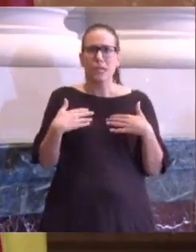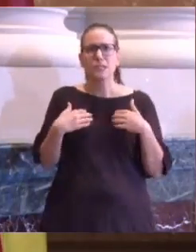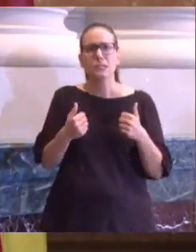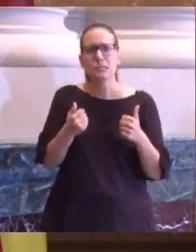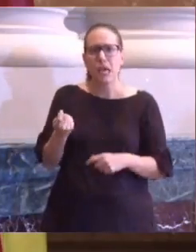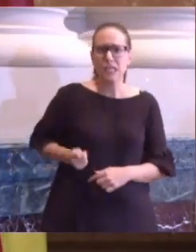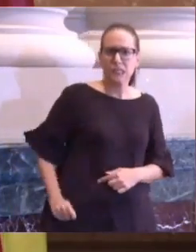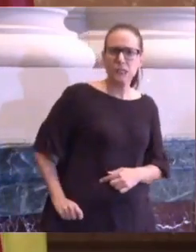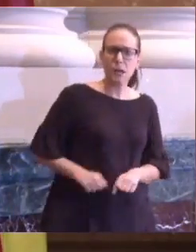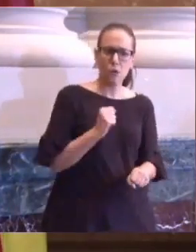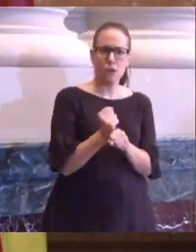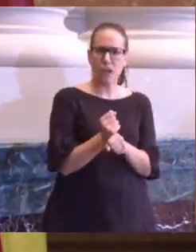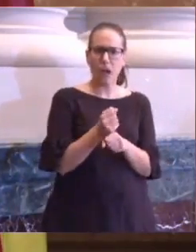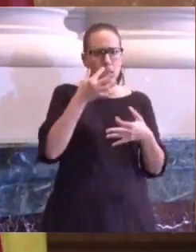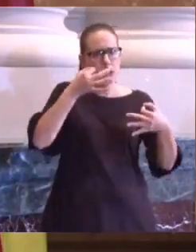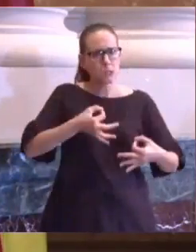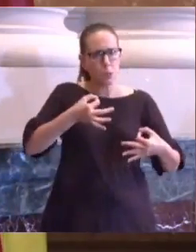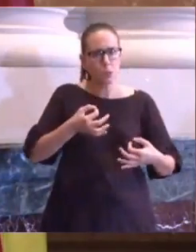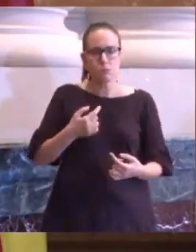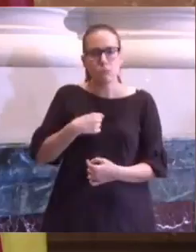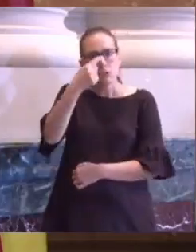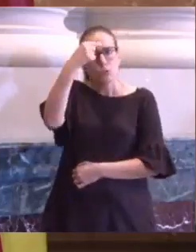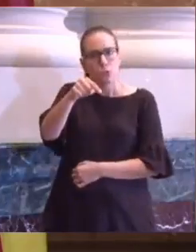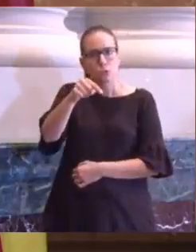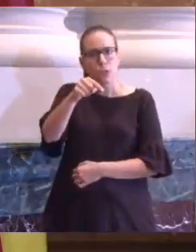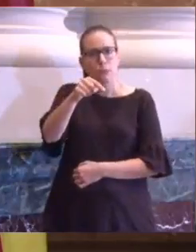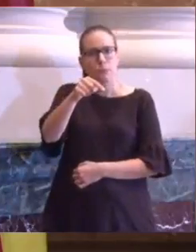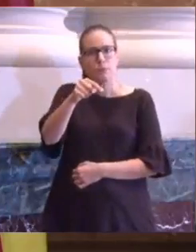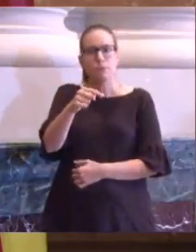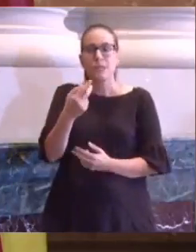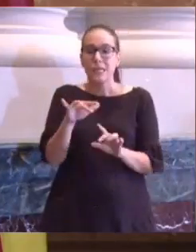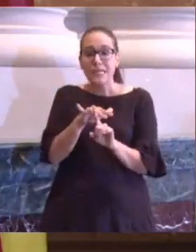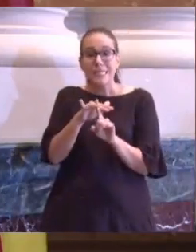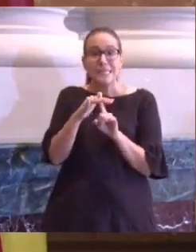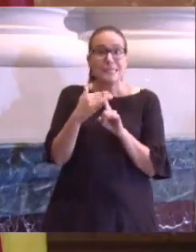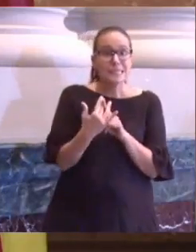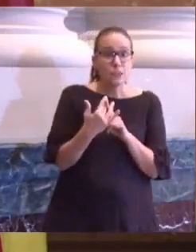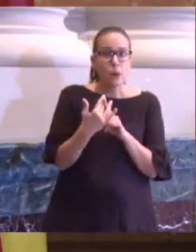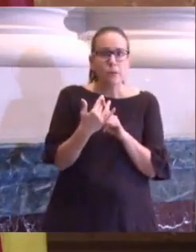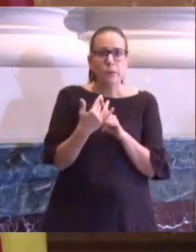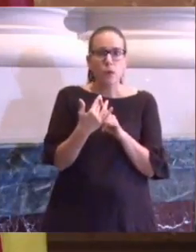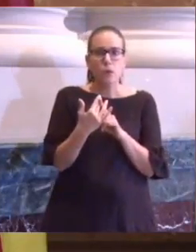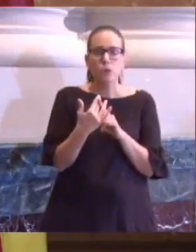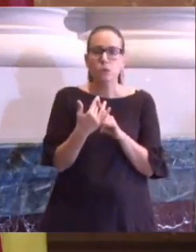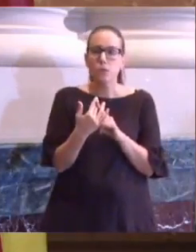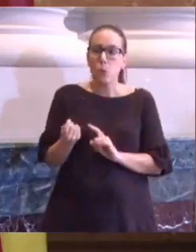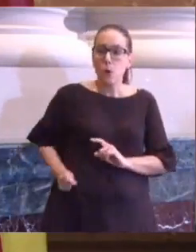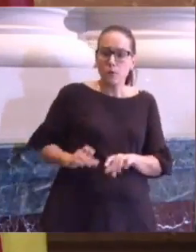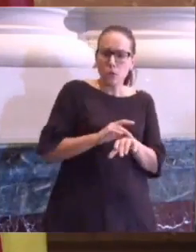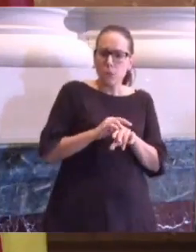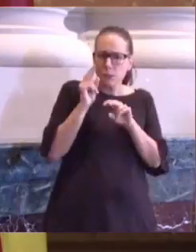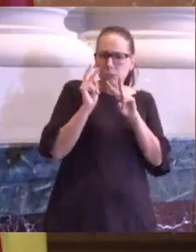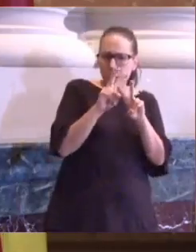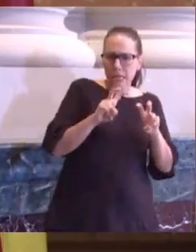garantías de seguridad. Soy consciente de que no es lo mismo analizar la situación en el ejercicio de la profesión médica